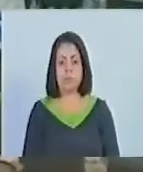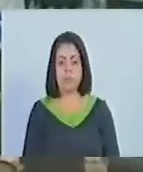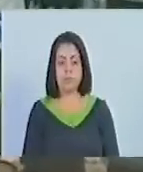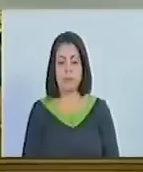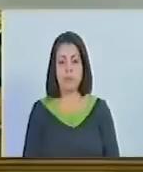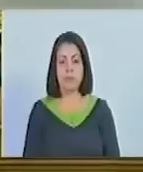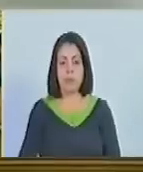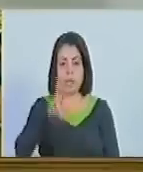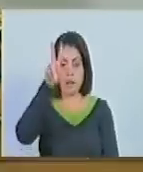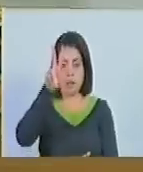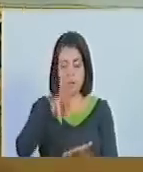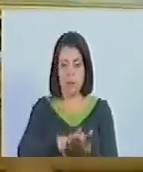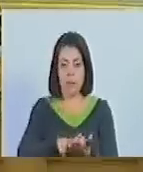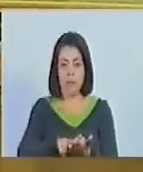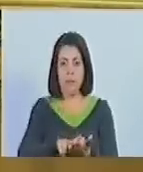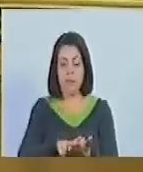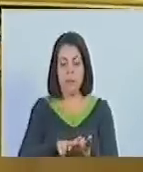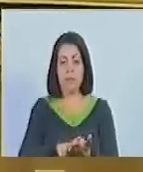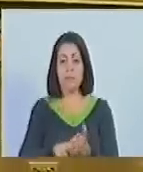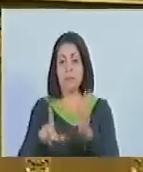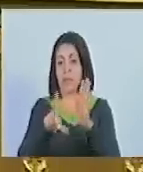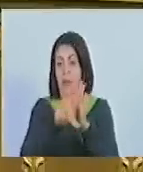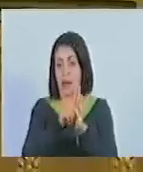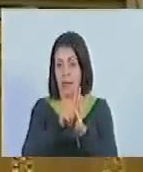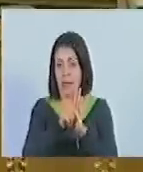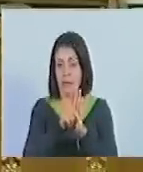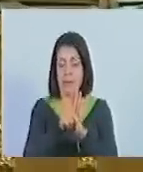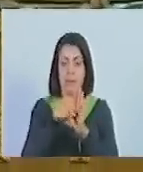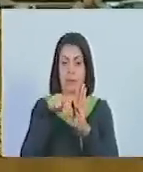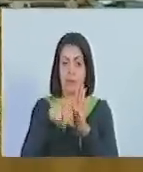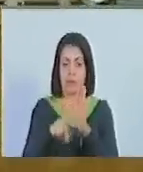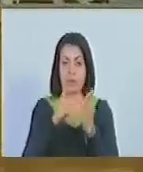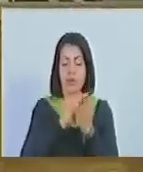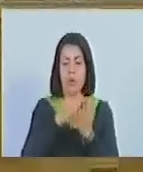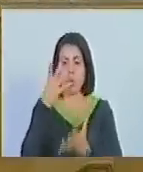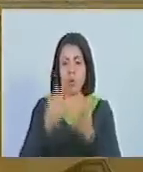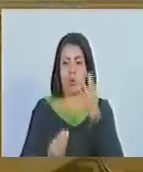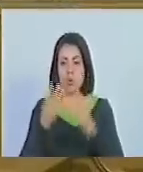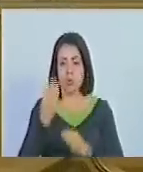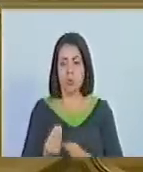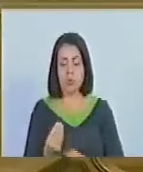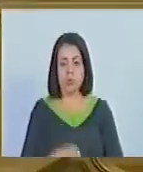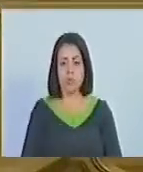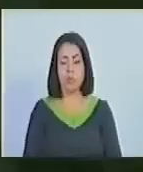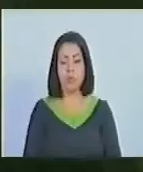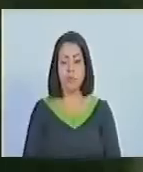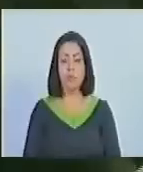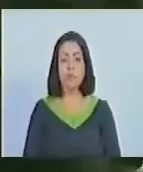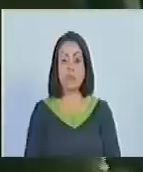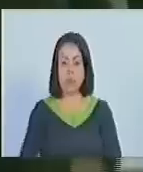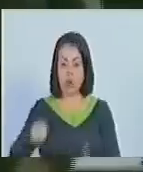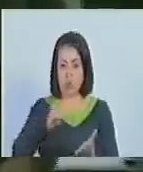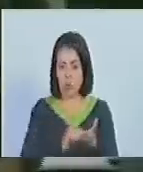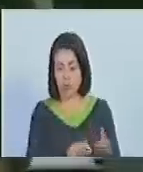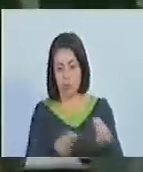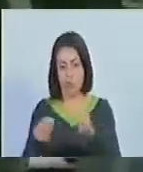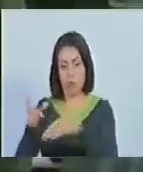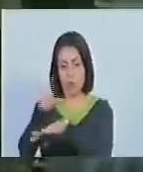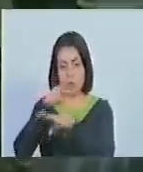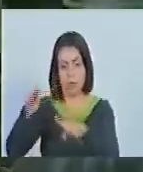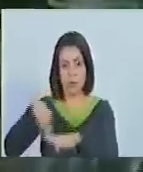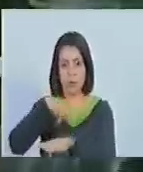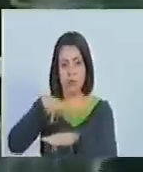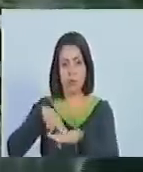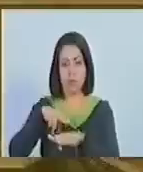sancionada la ley orgánica de los consejos comunales y se remite al Ejecutivo